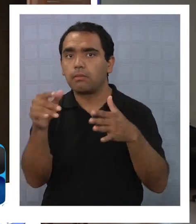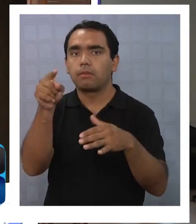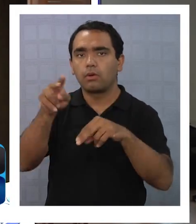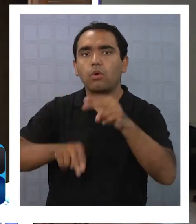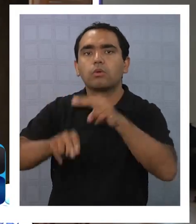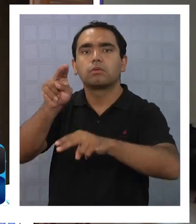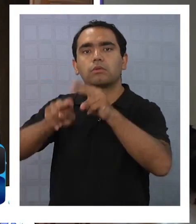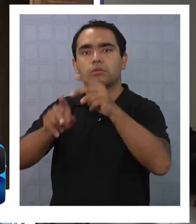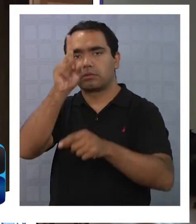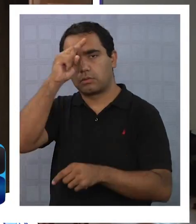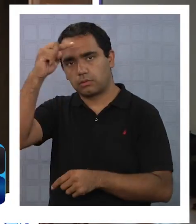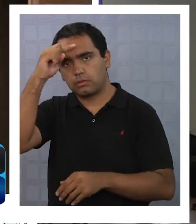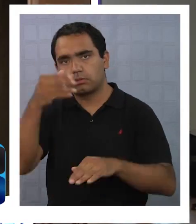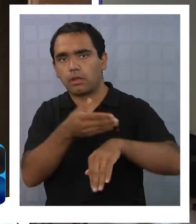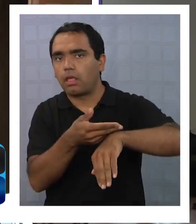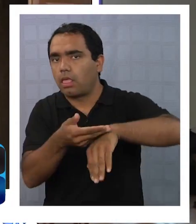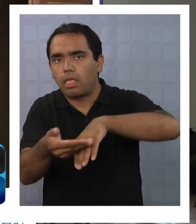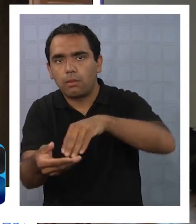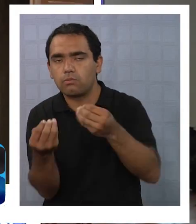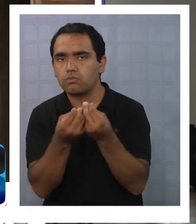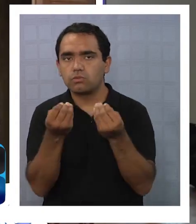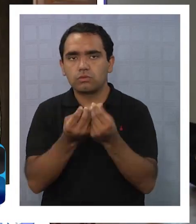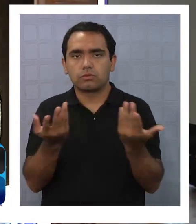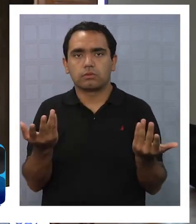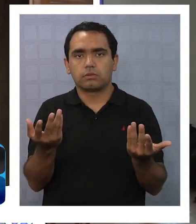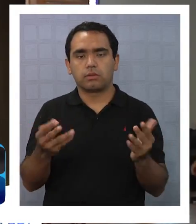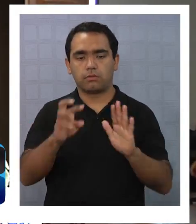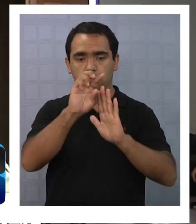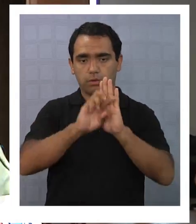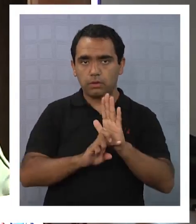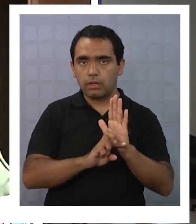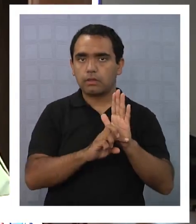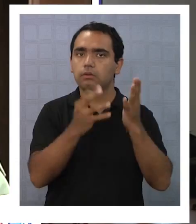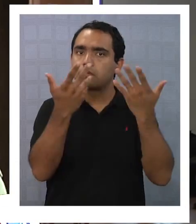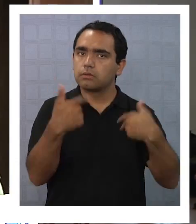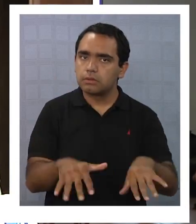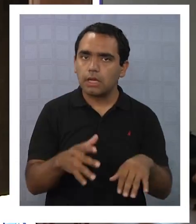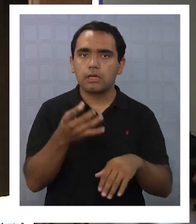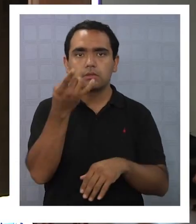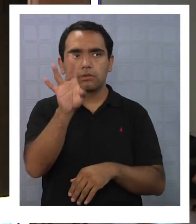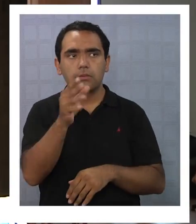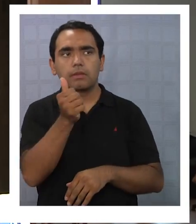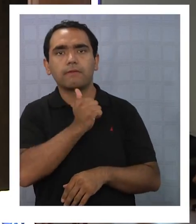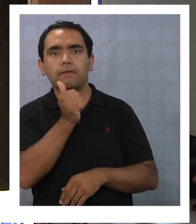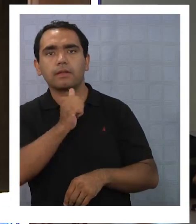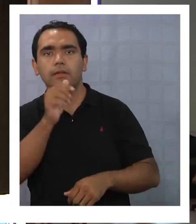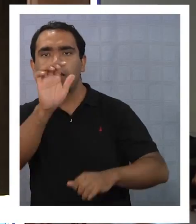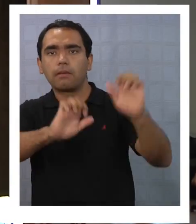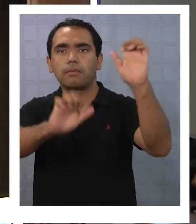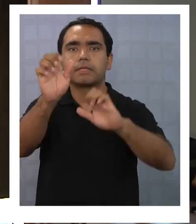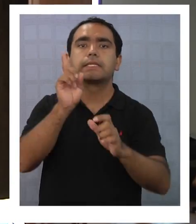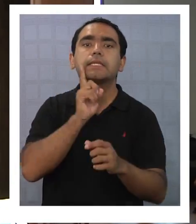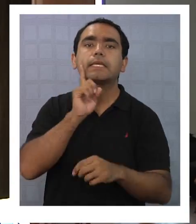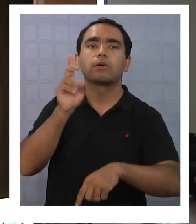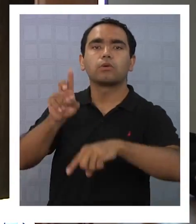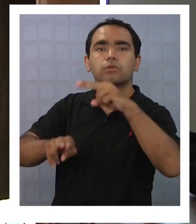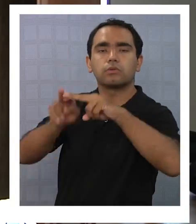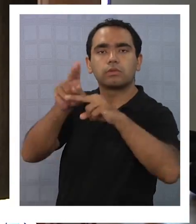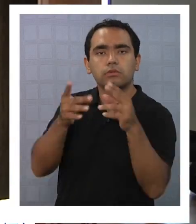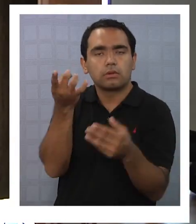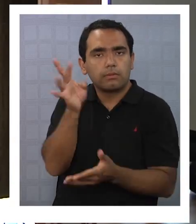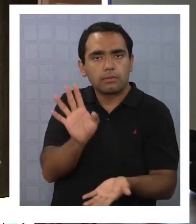Entonces, hay un atraso total y estaba el proyecto para llegar y llamar a licitación Entonces acá,